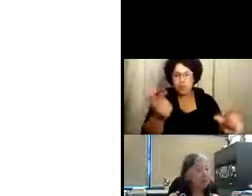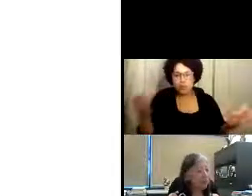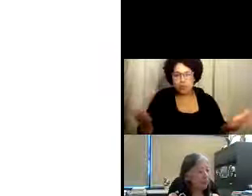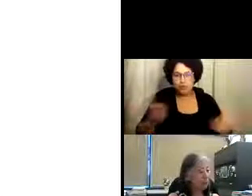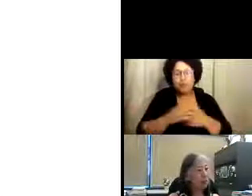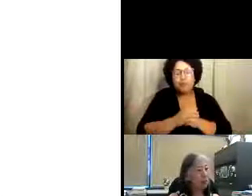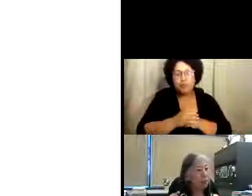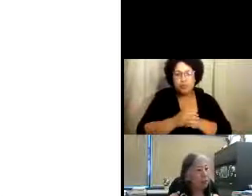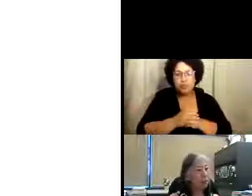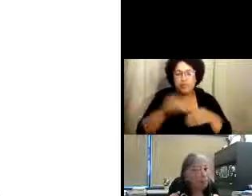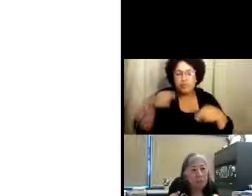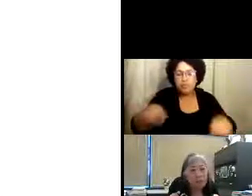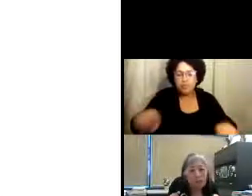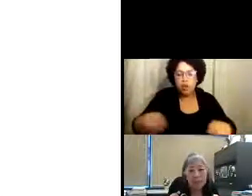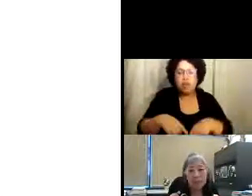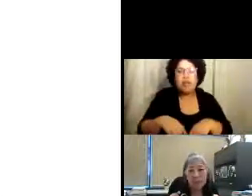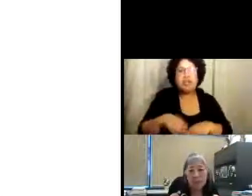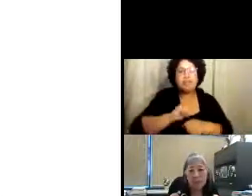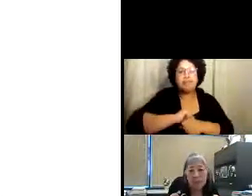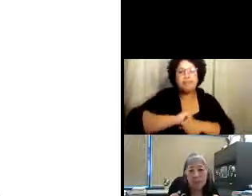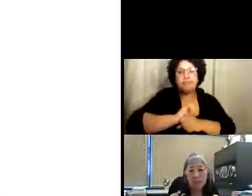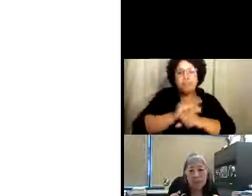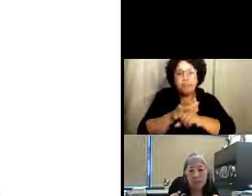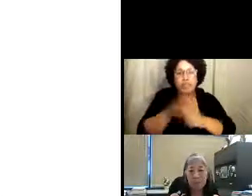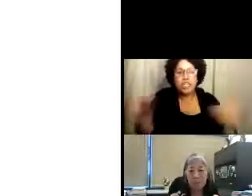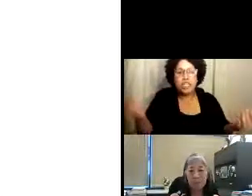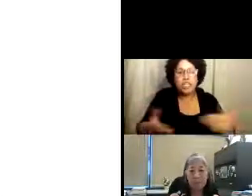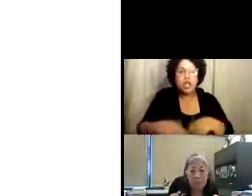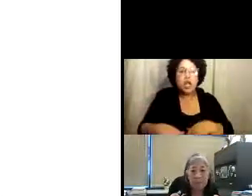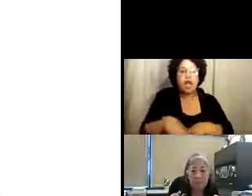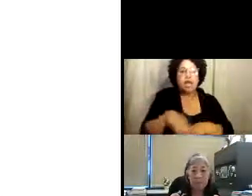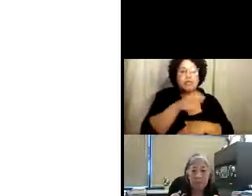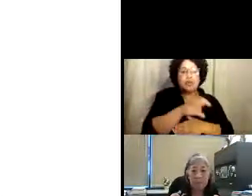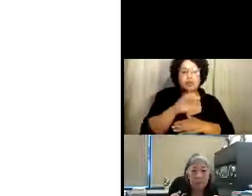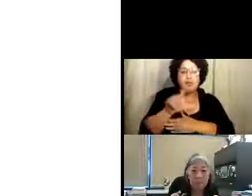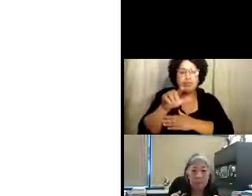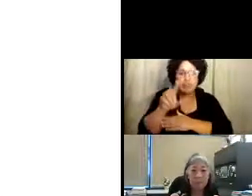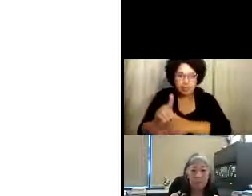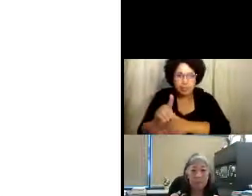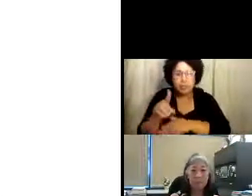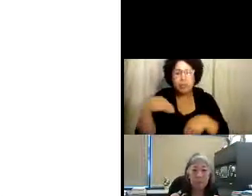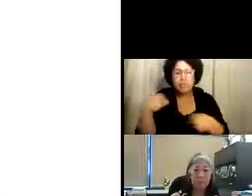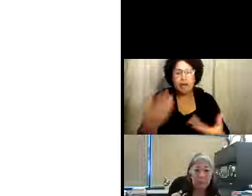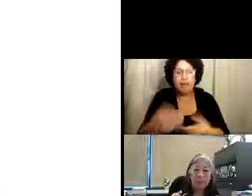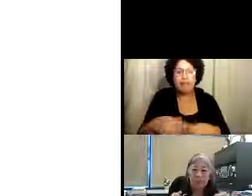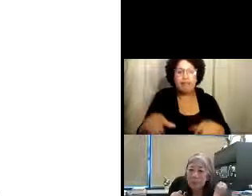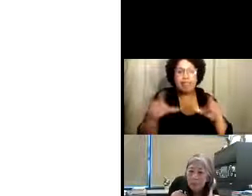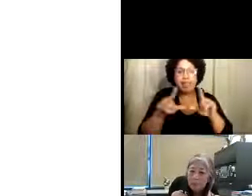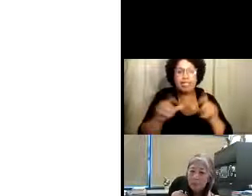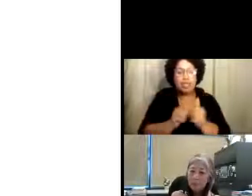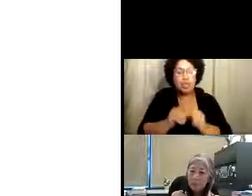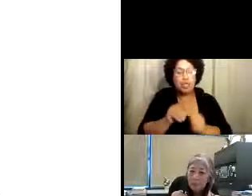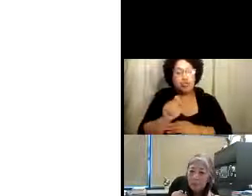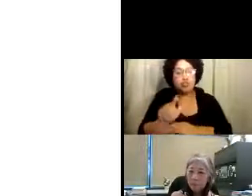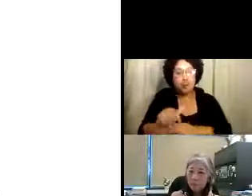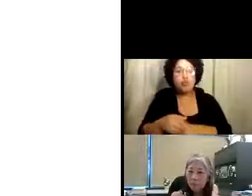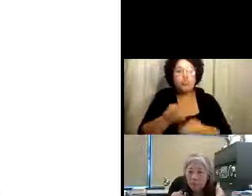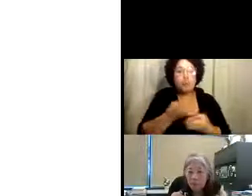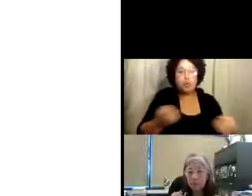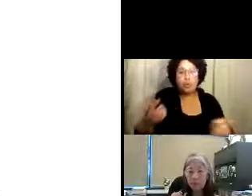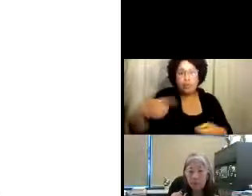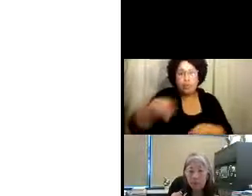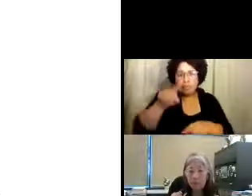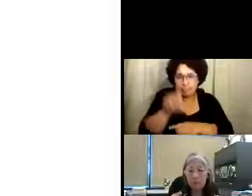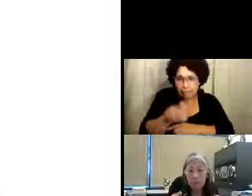buenas tardes a todos. Así que a lo largo de la pandemia, aquí nosotros en la División de Licenciatura de Cuidados